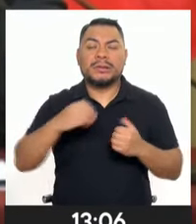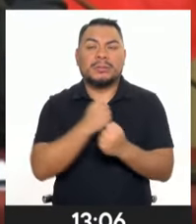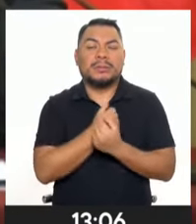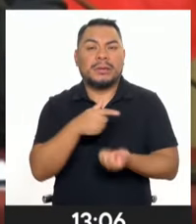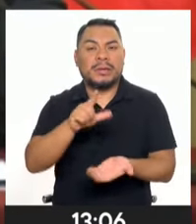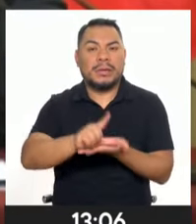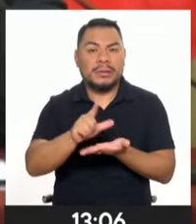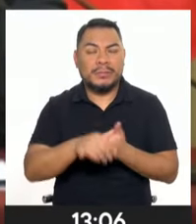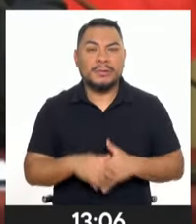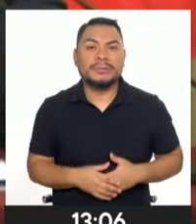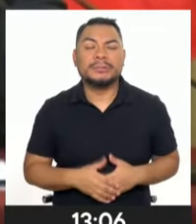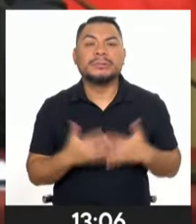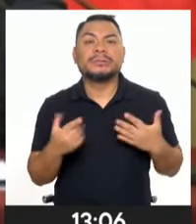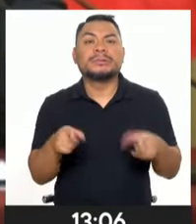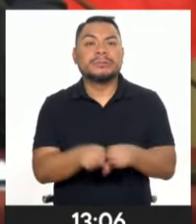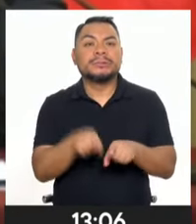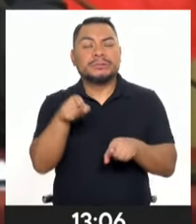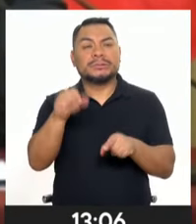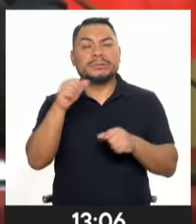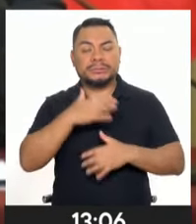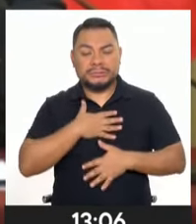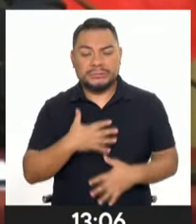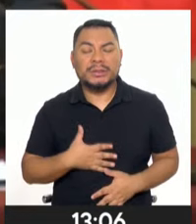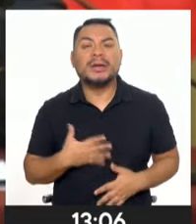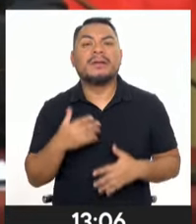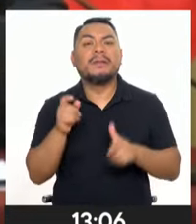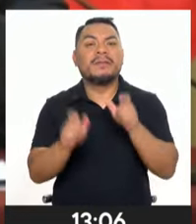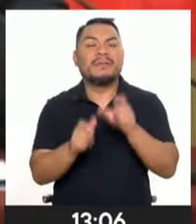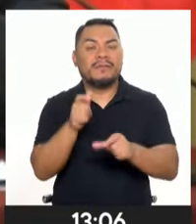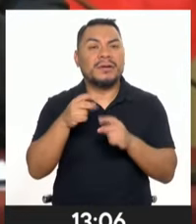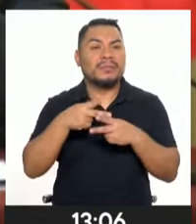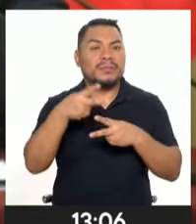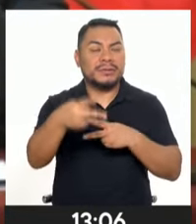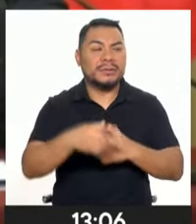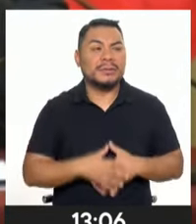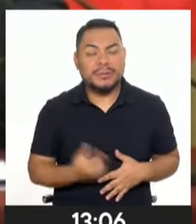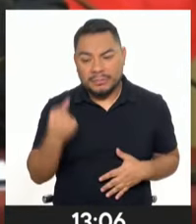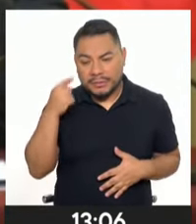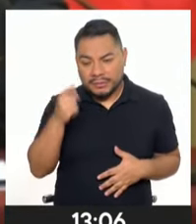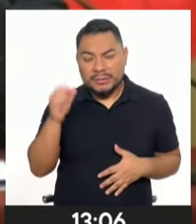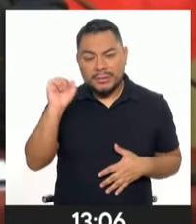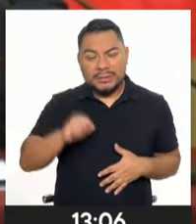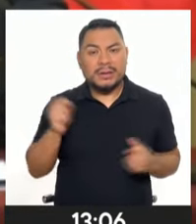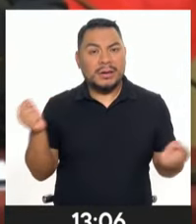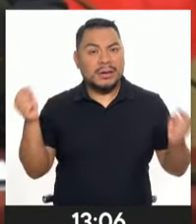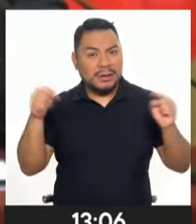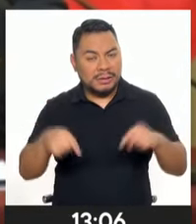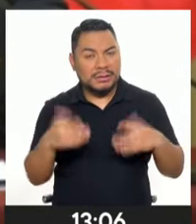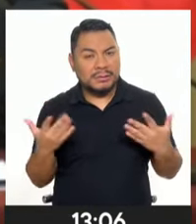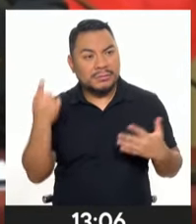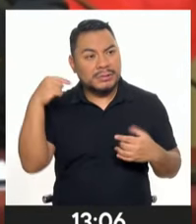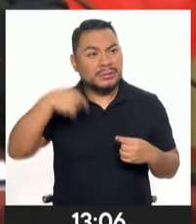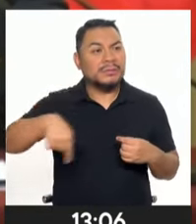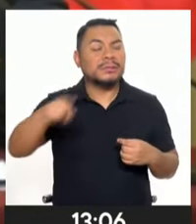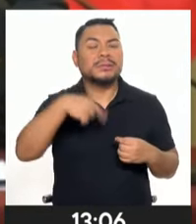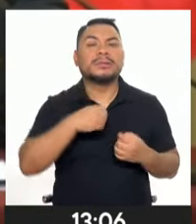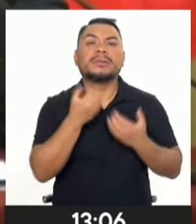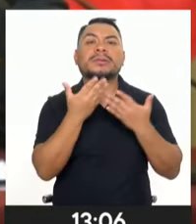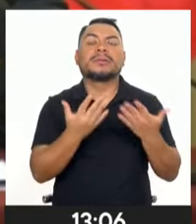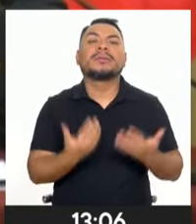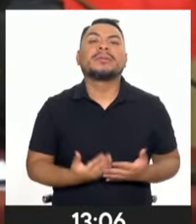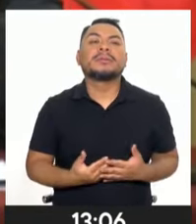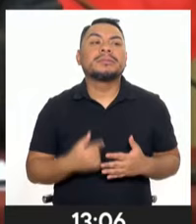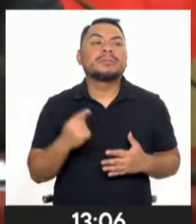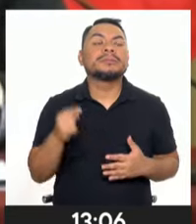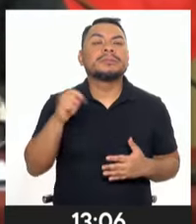Metropolitana y, sobre todo, la integridad física de los vecinos. Para eso estamos aquí y para eso estamos dándoles cuenta de nuestros